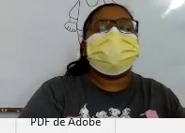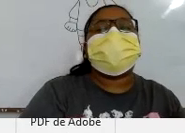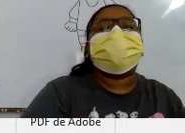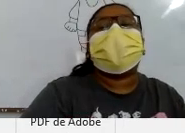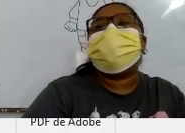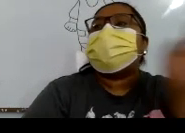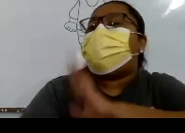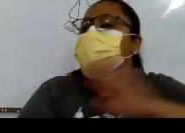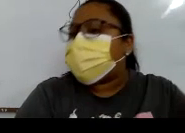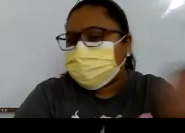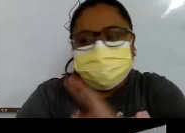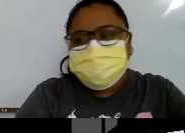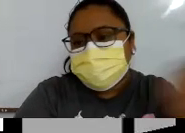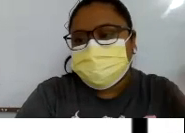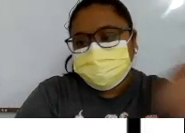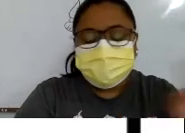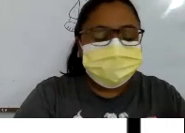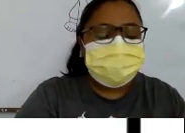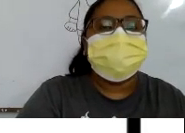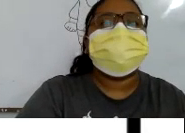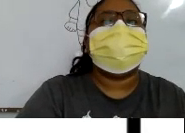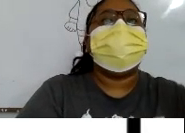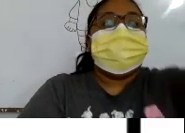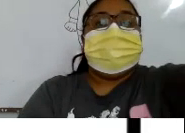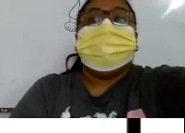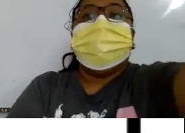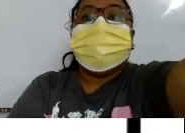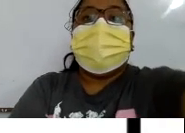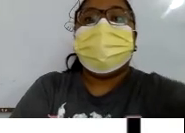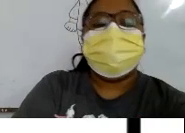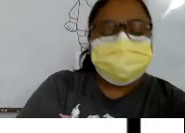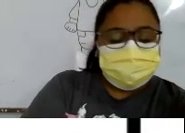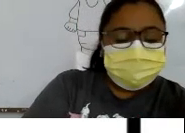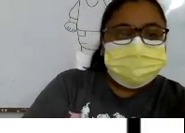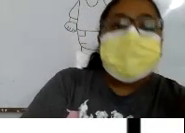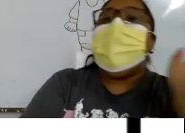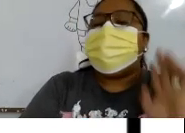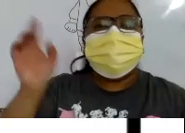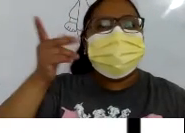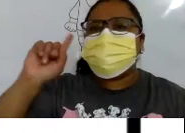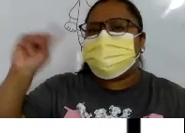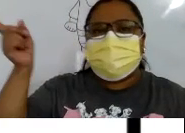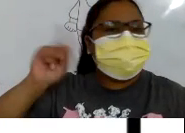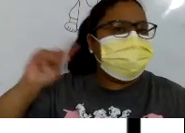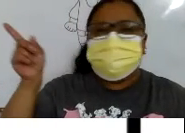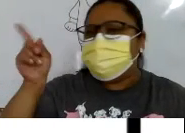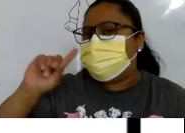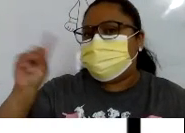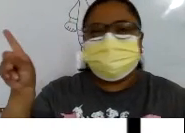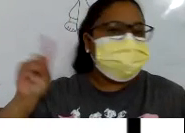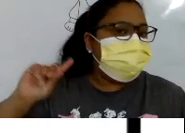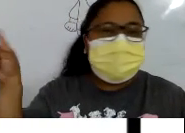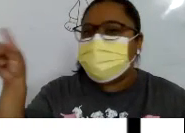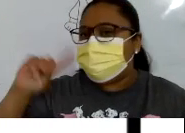Tenemos que estar En una hoja Que esté vacía ¿Sí? Una hoja vacía Una hoja vacía Ah el no es normal No